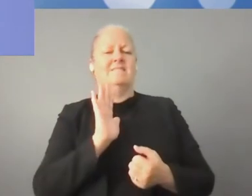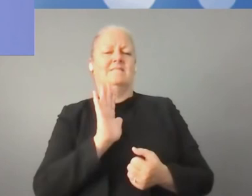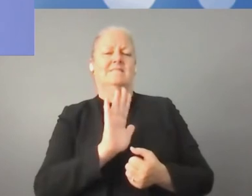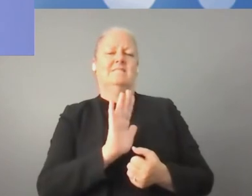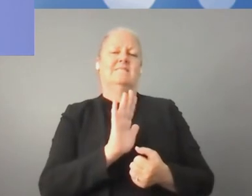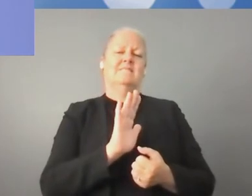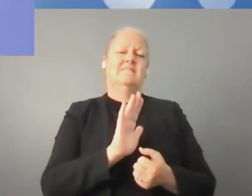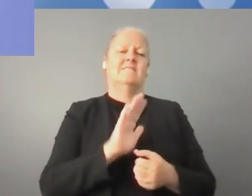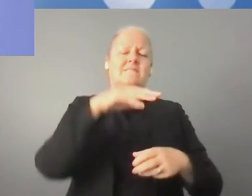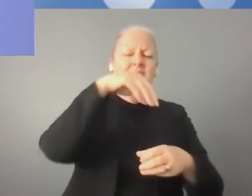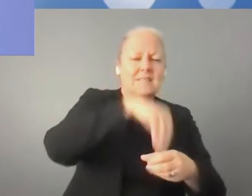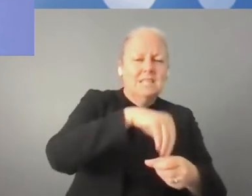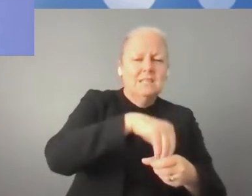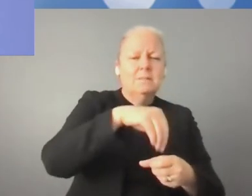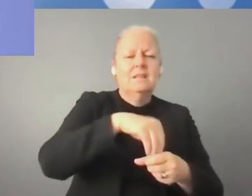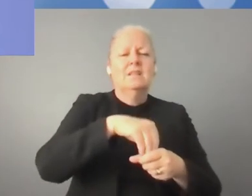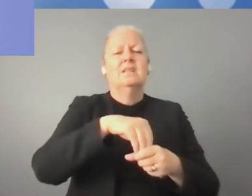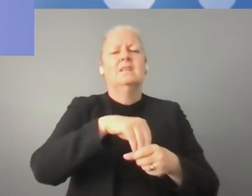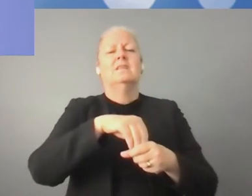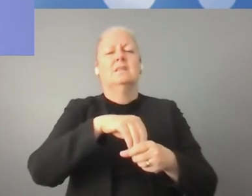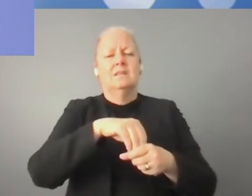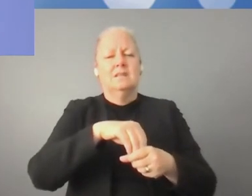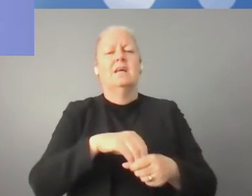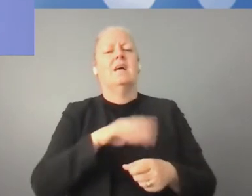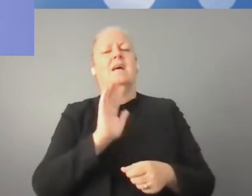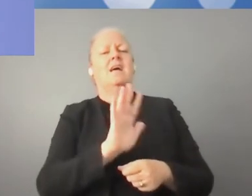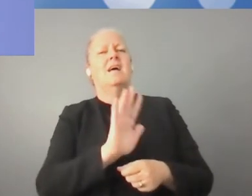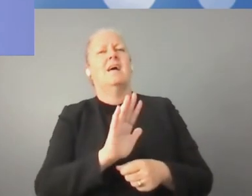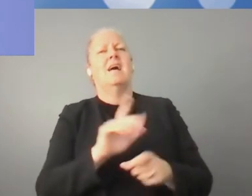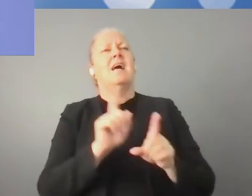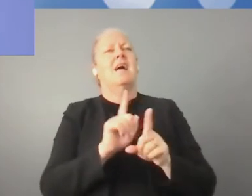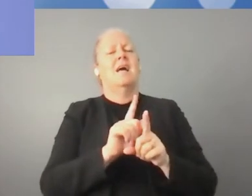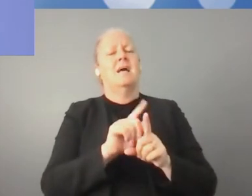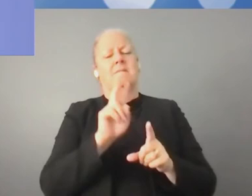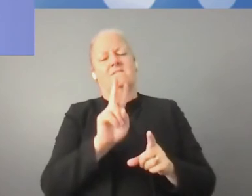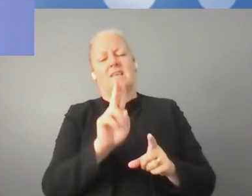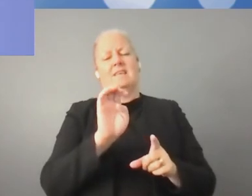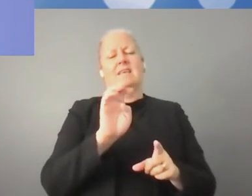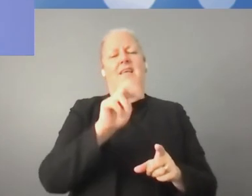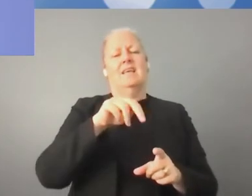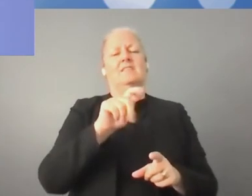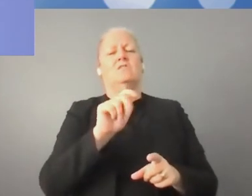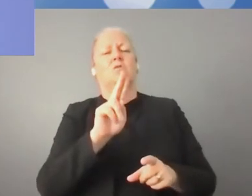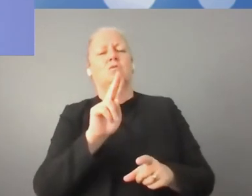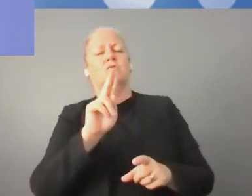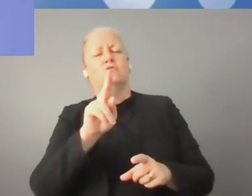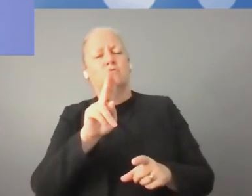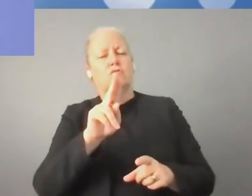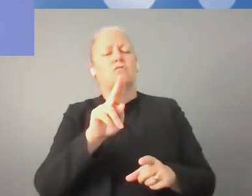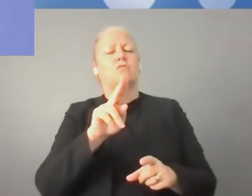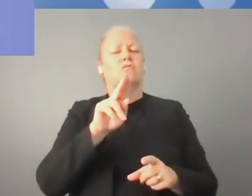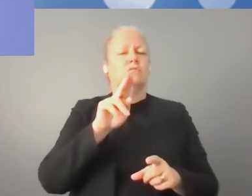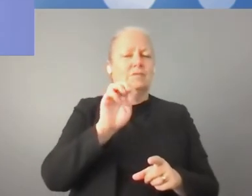que comprende diferentes tipos de financiamiento, como venture